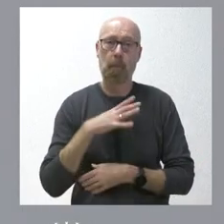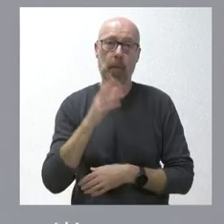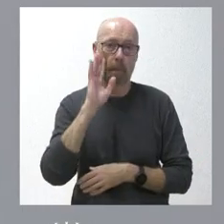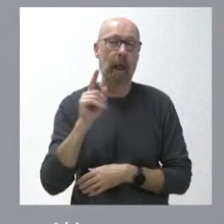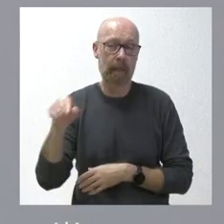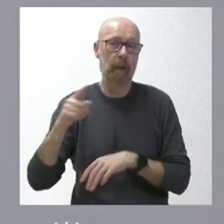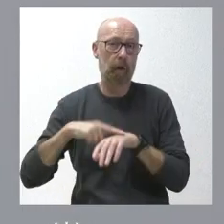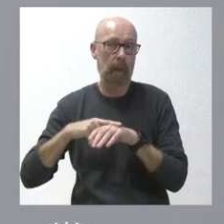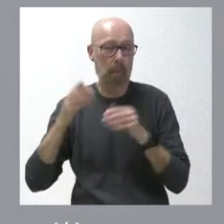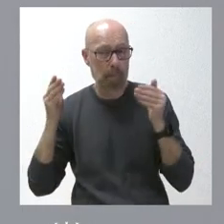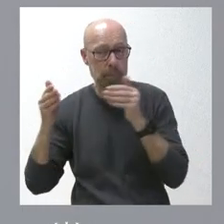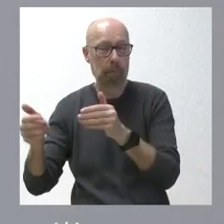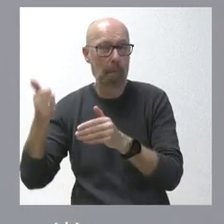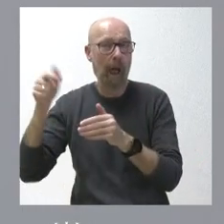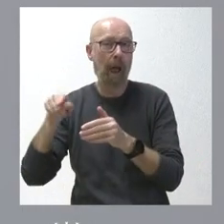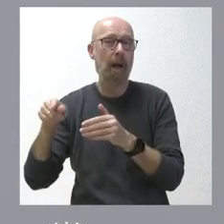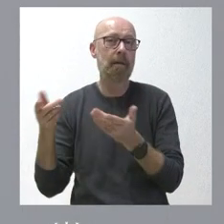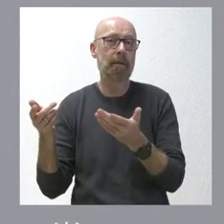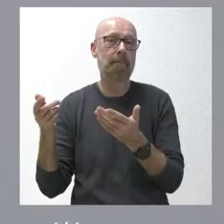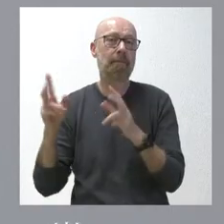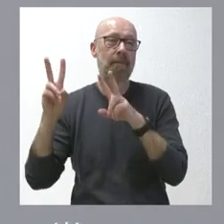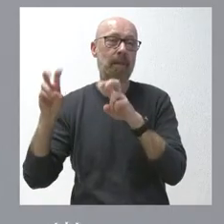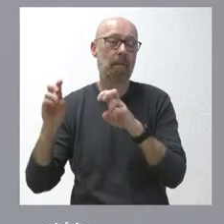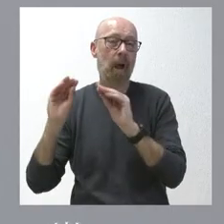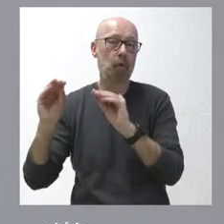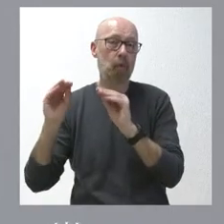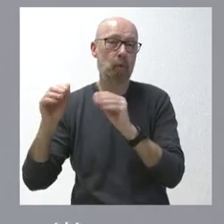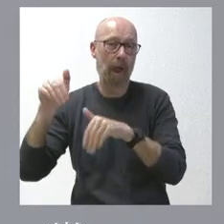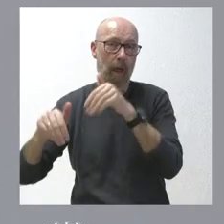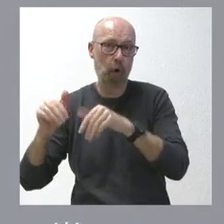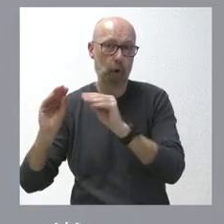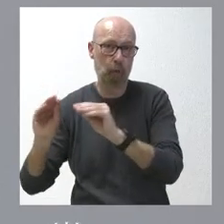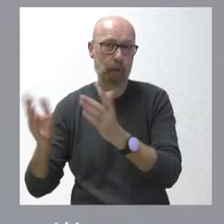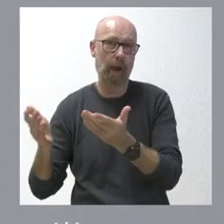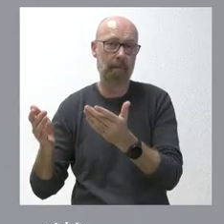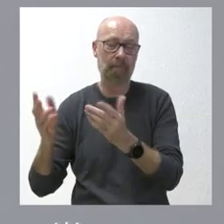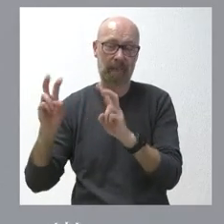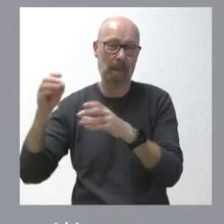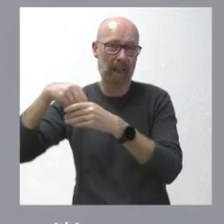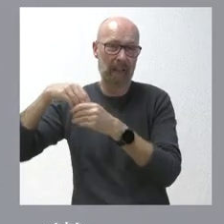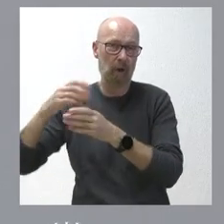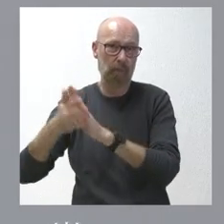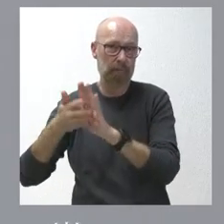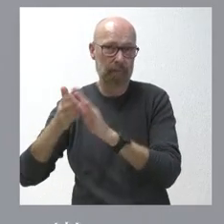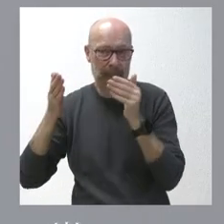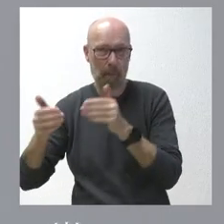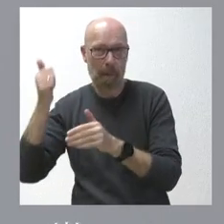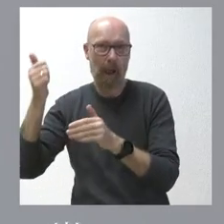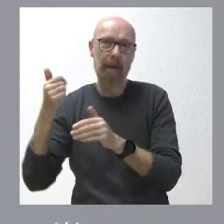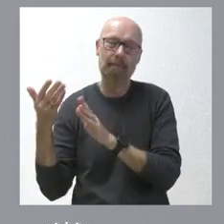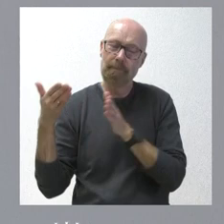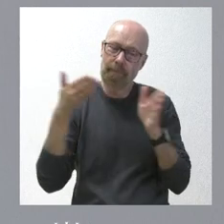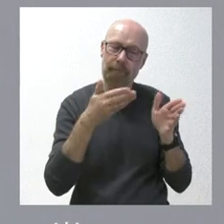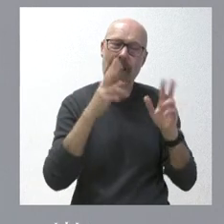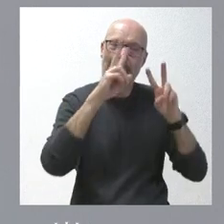tiempo al tema de sus primarias y sus cuestiones internas que al análisis del proyecto de